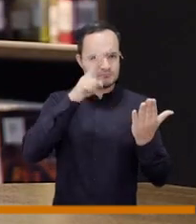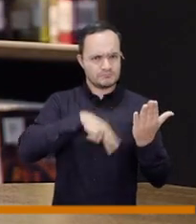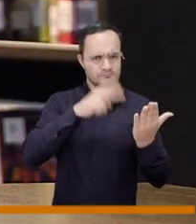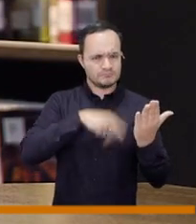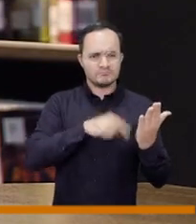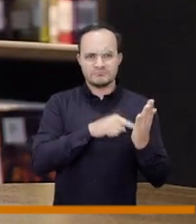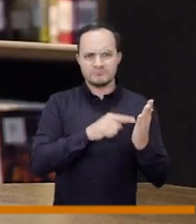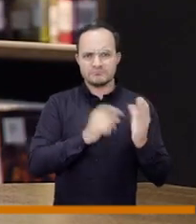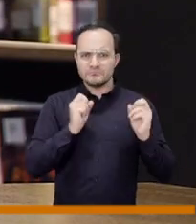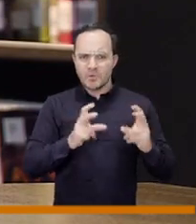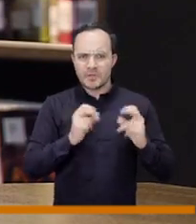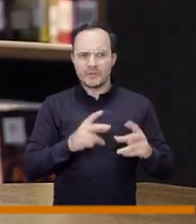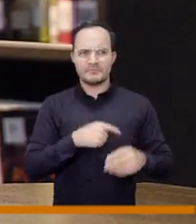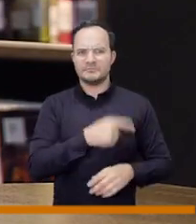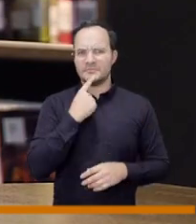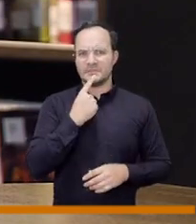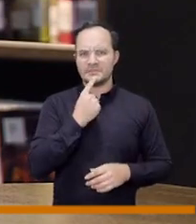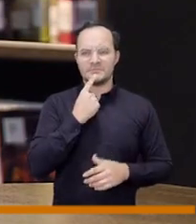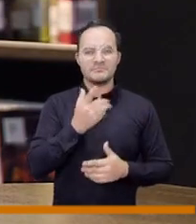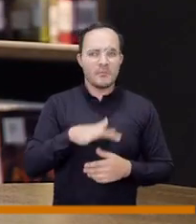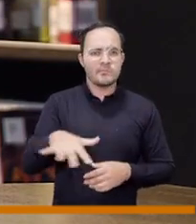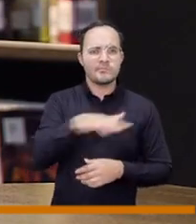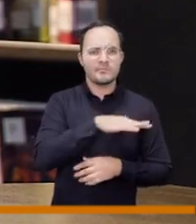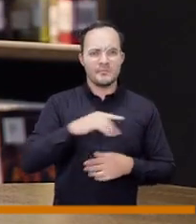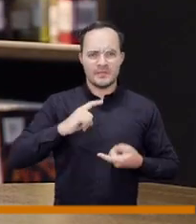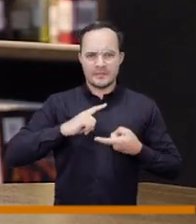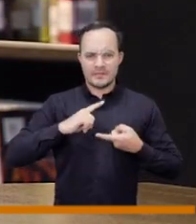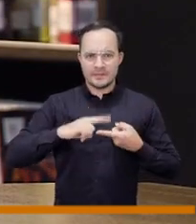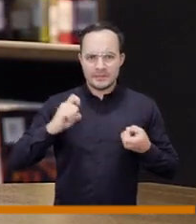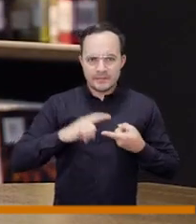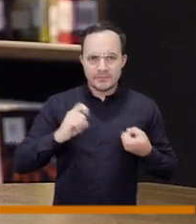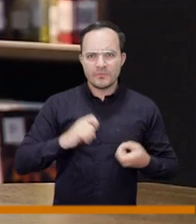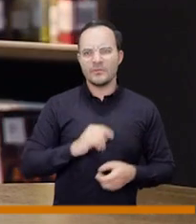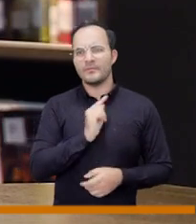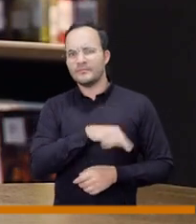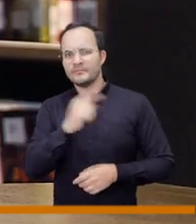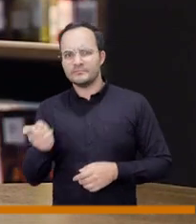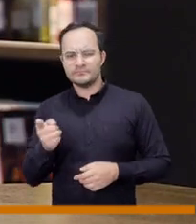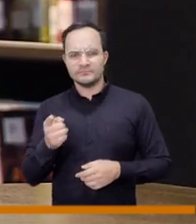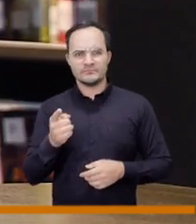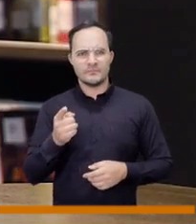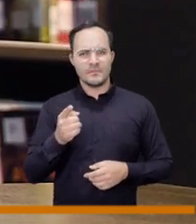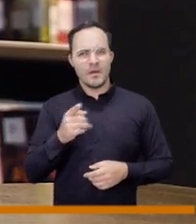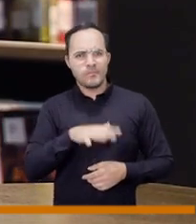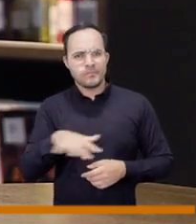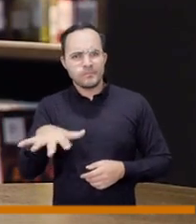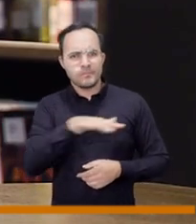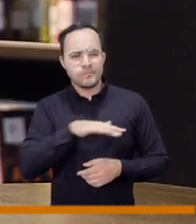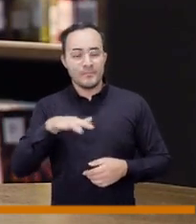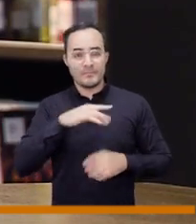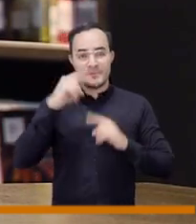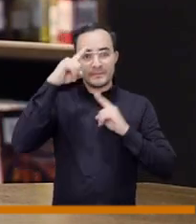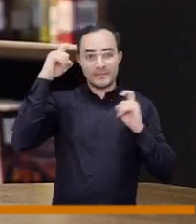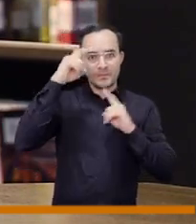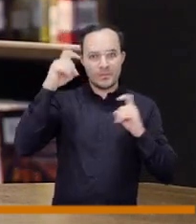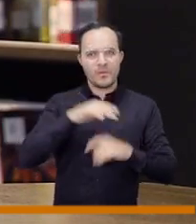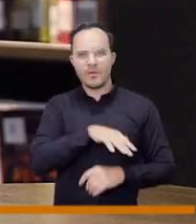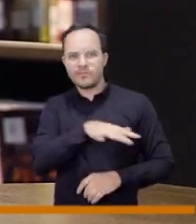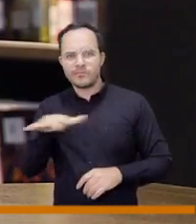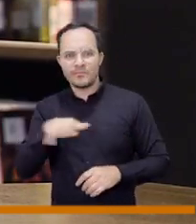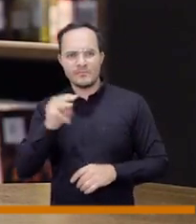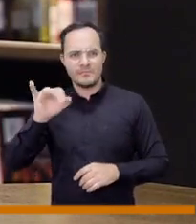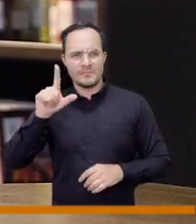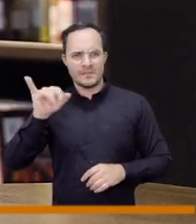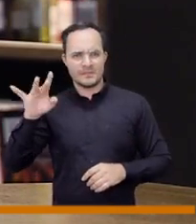a leerlo después de verificar las condiciones actuales de tigo y la administración realizada por